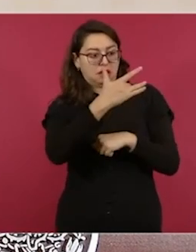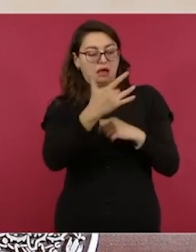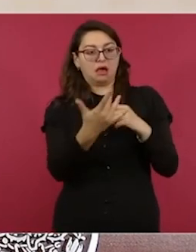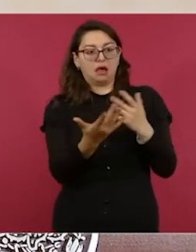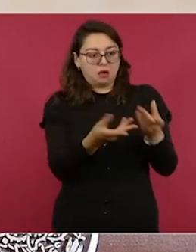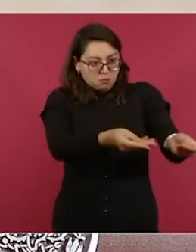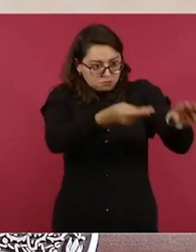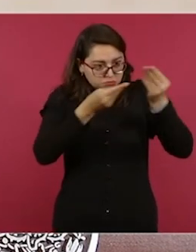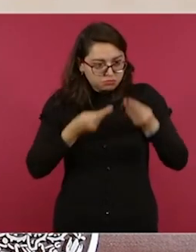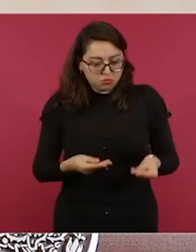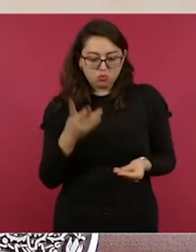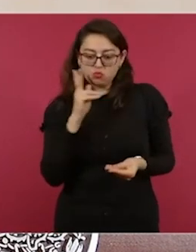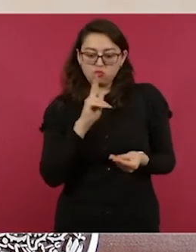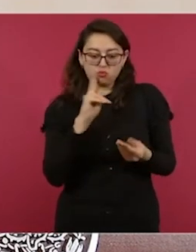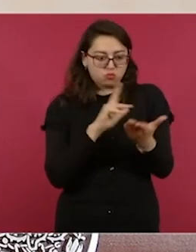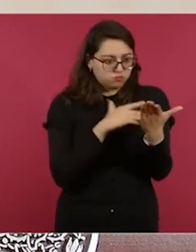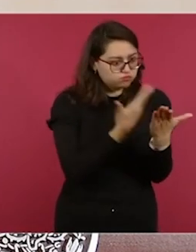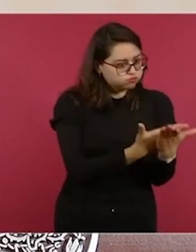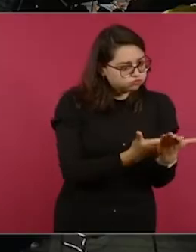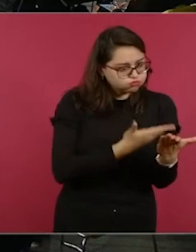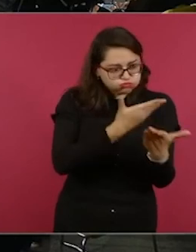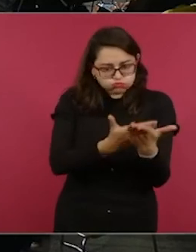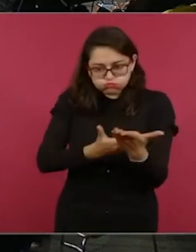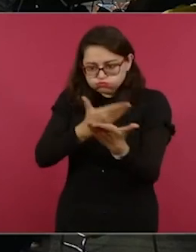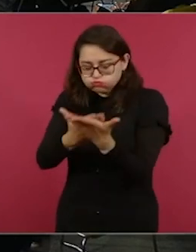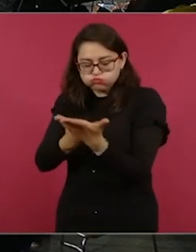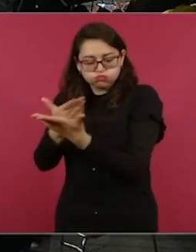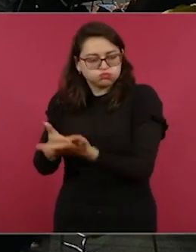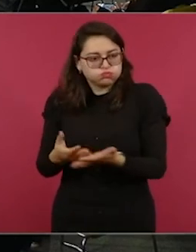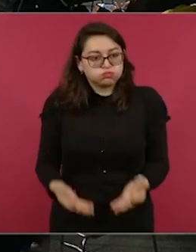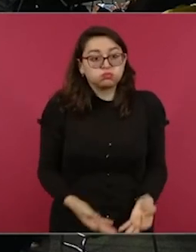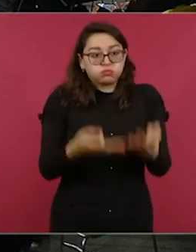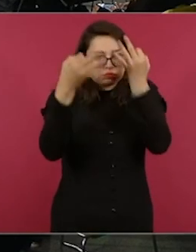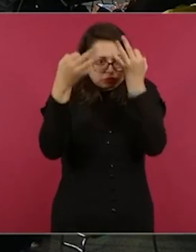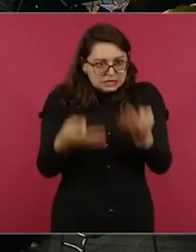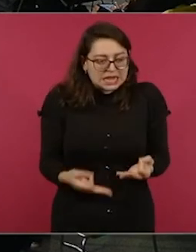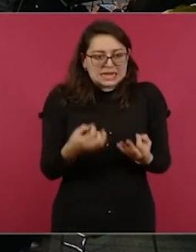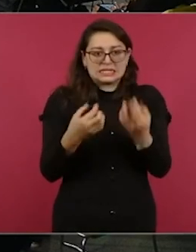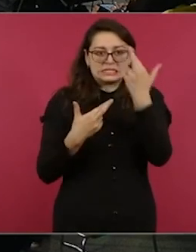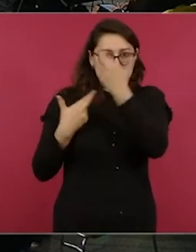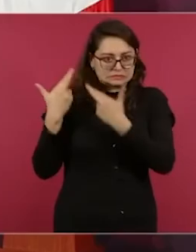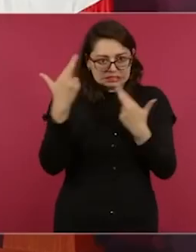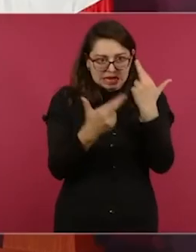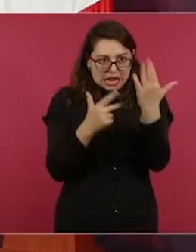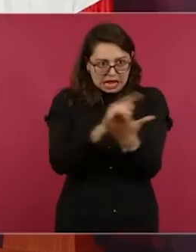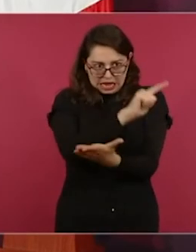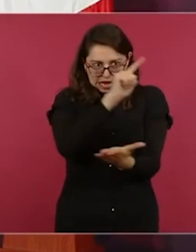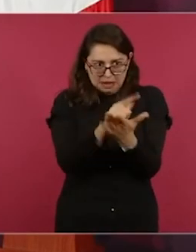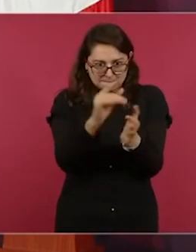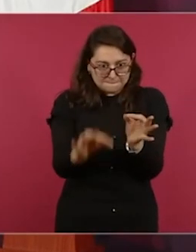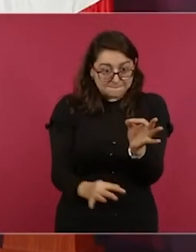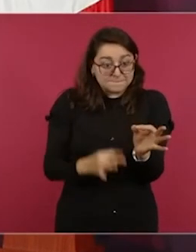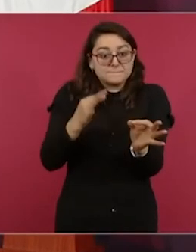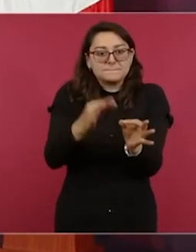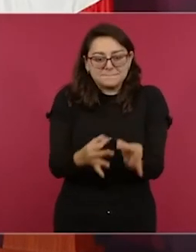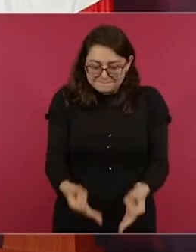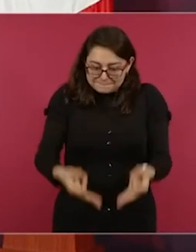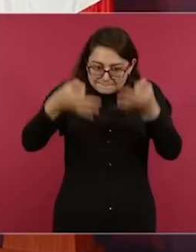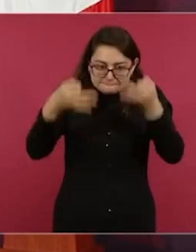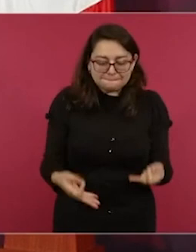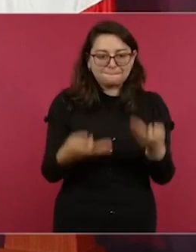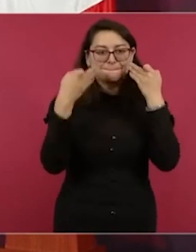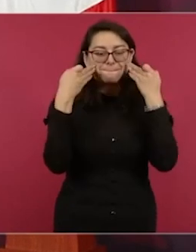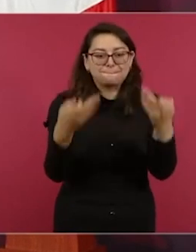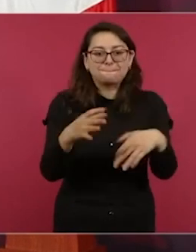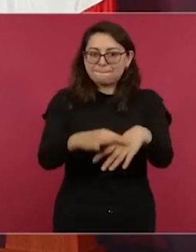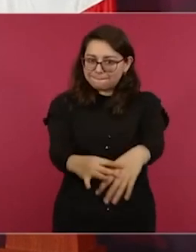Todo esto está debidamente documentado legalmente y es la información verídica